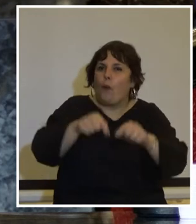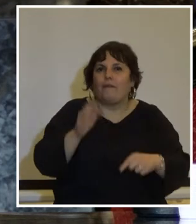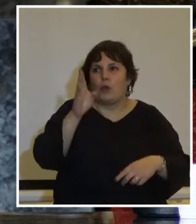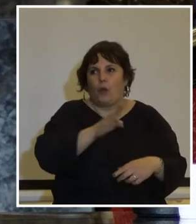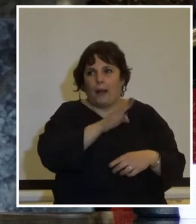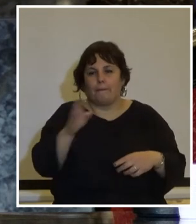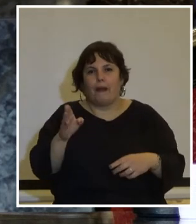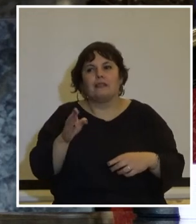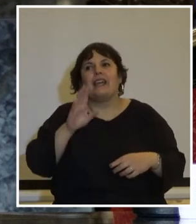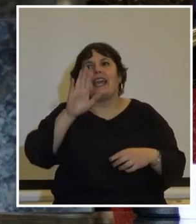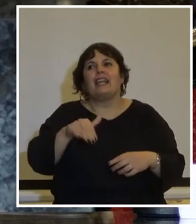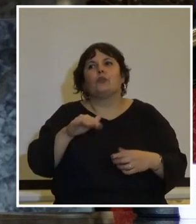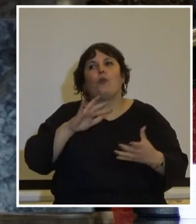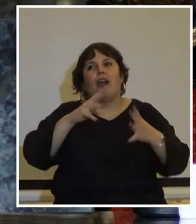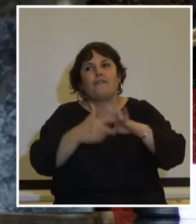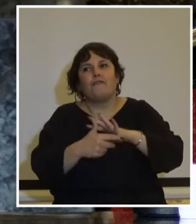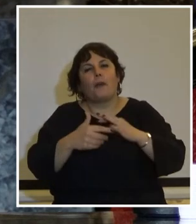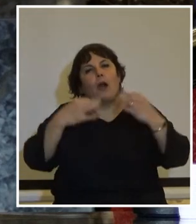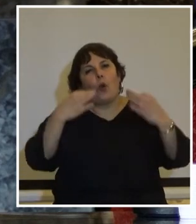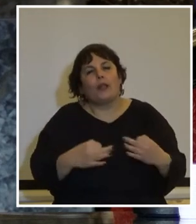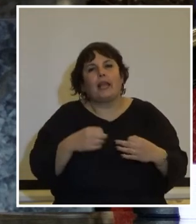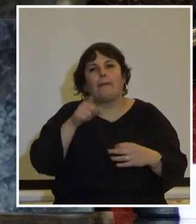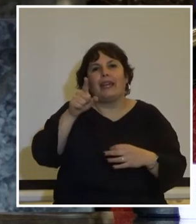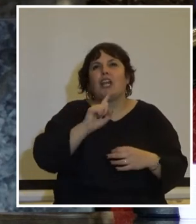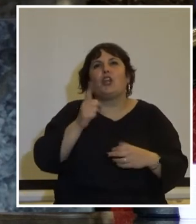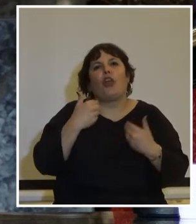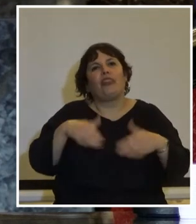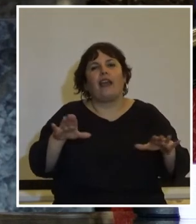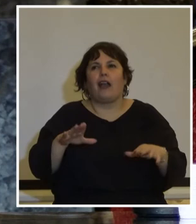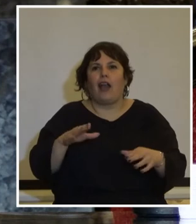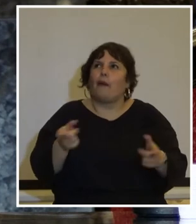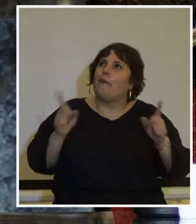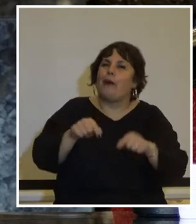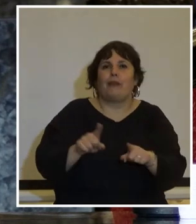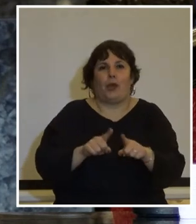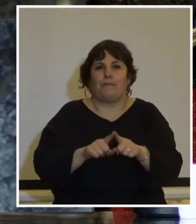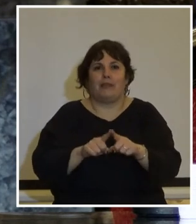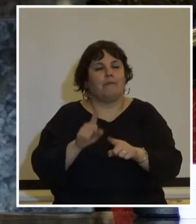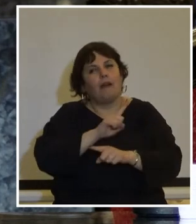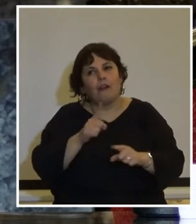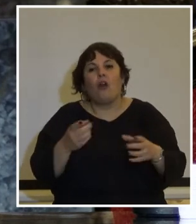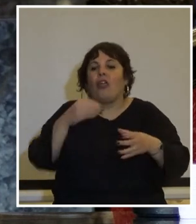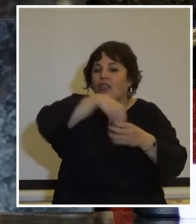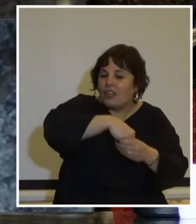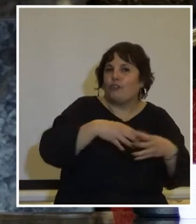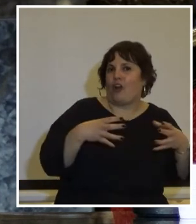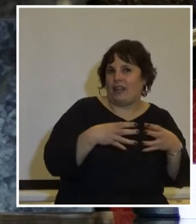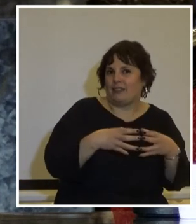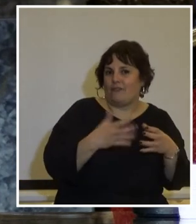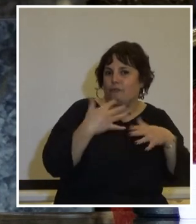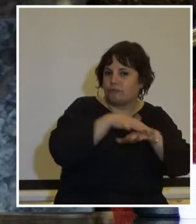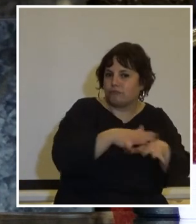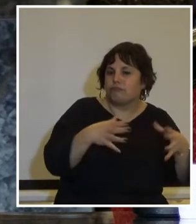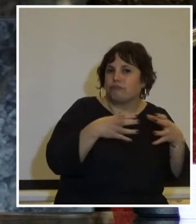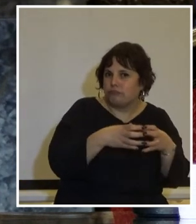es un llamado justamente en ese sentido de no permitir que suceda a integrar colectivos a integrar colectivos a